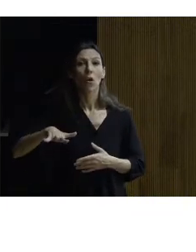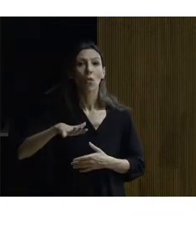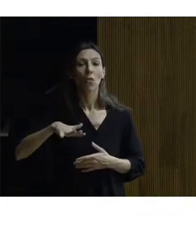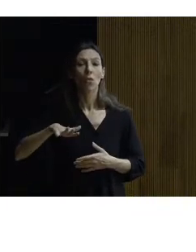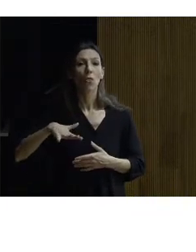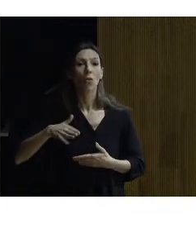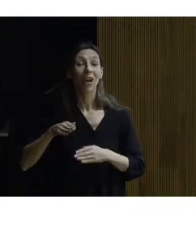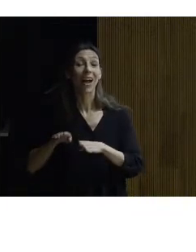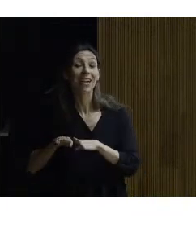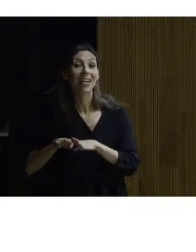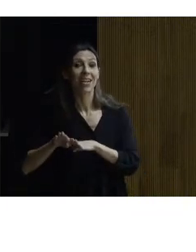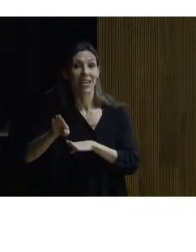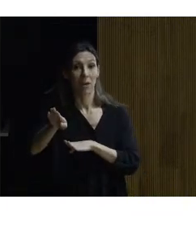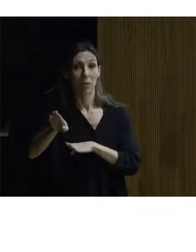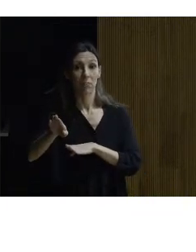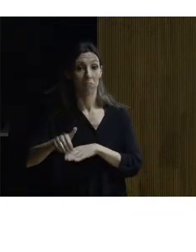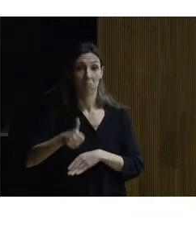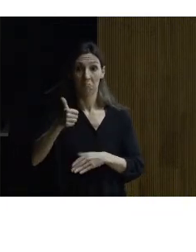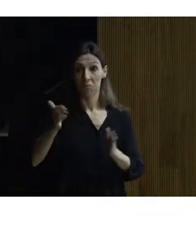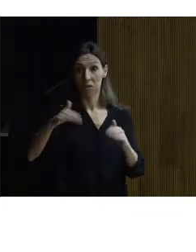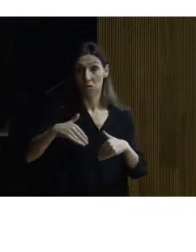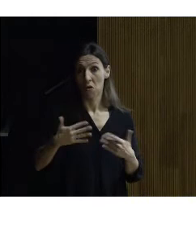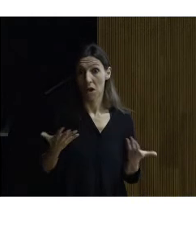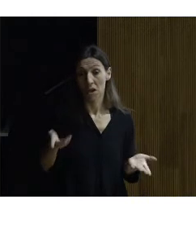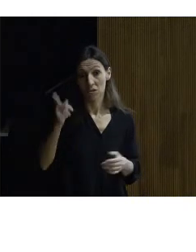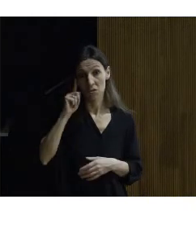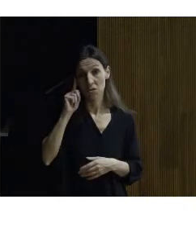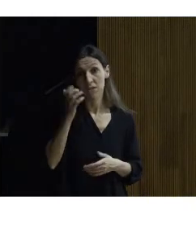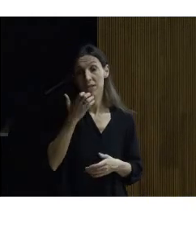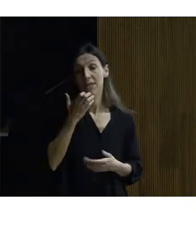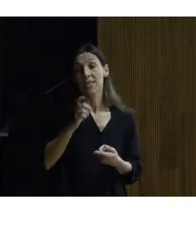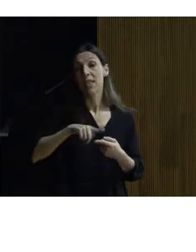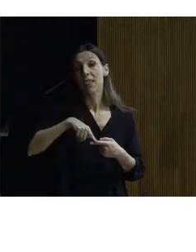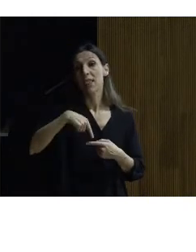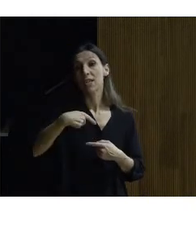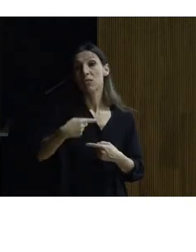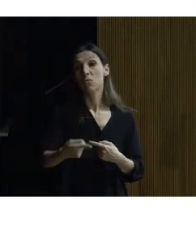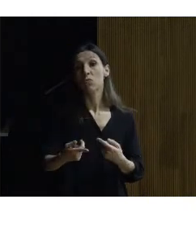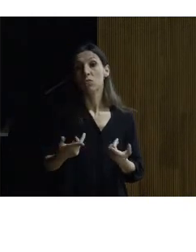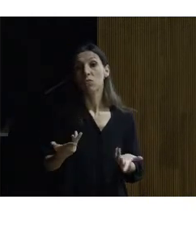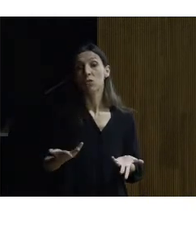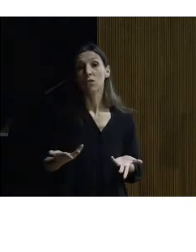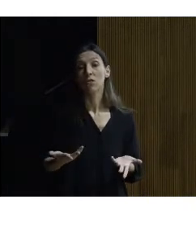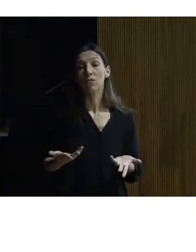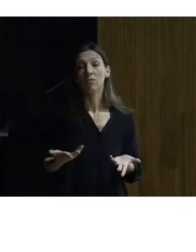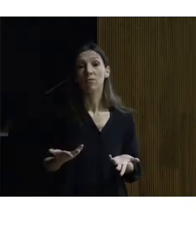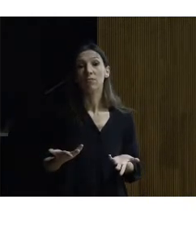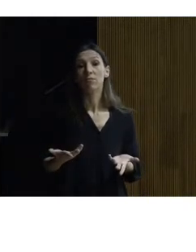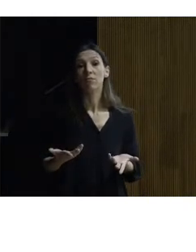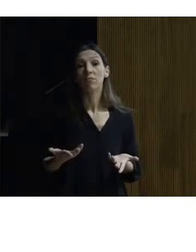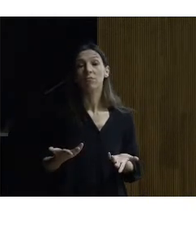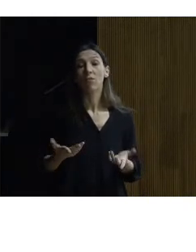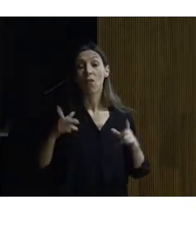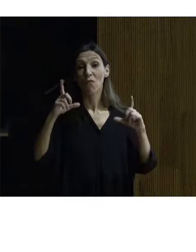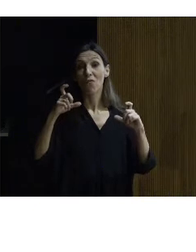rampa y nada más no sé si después de que se tomaron estas fotografías se han